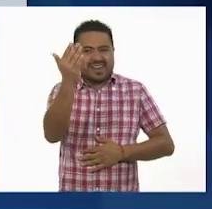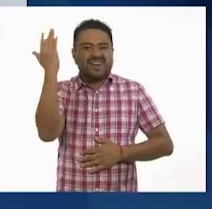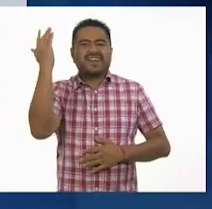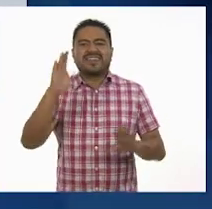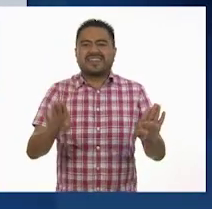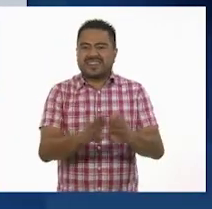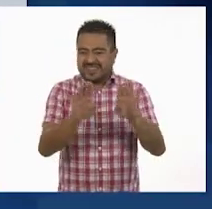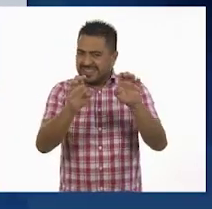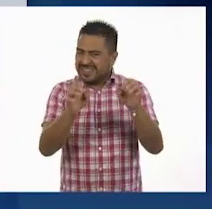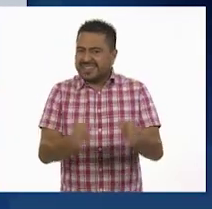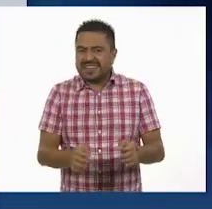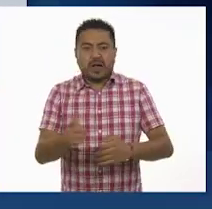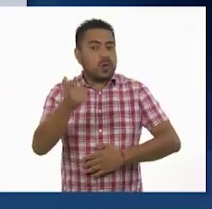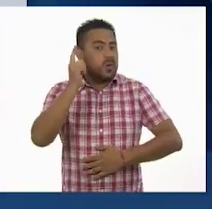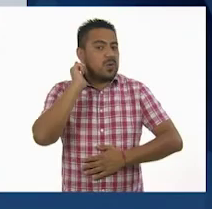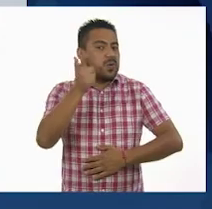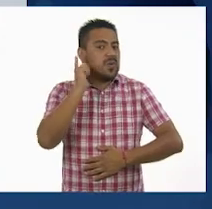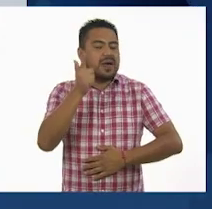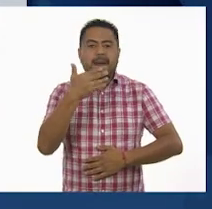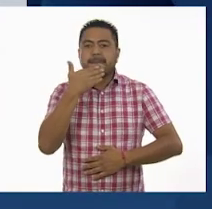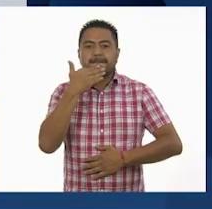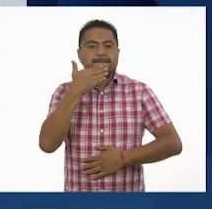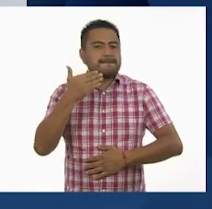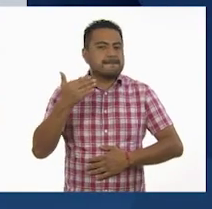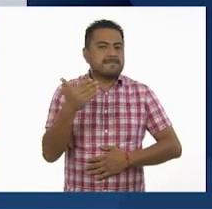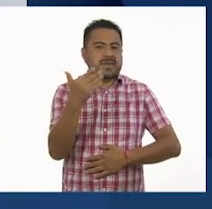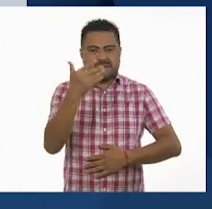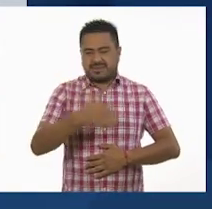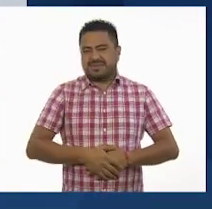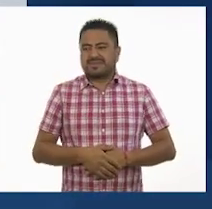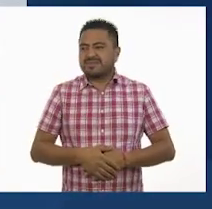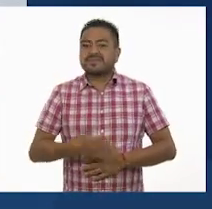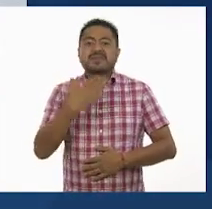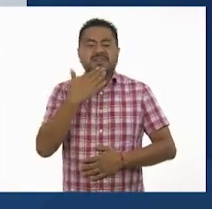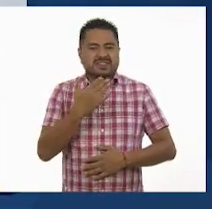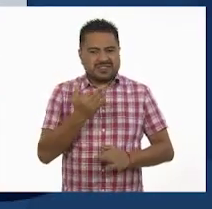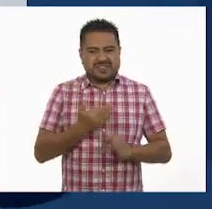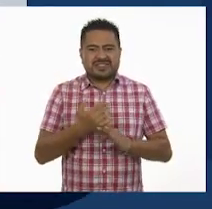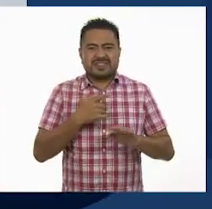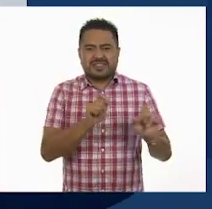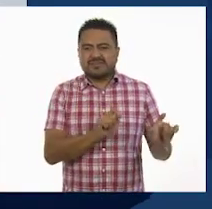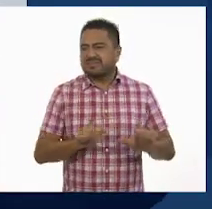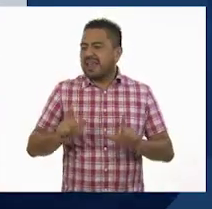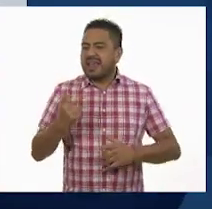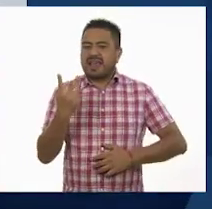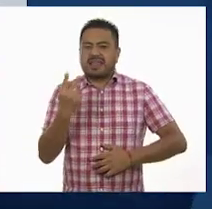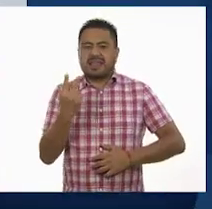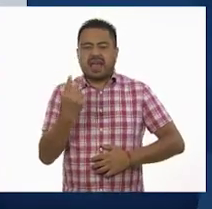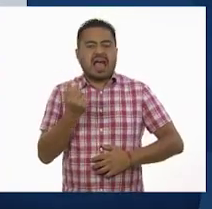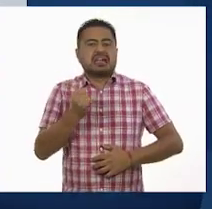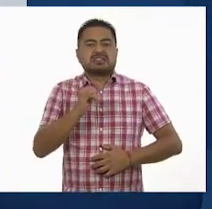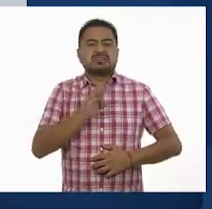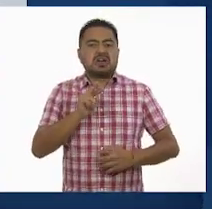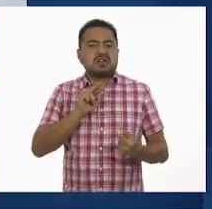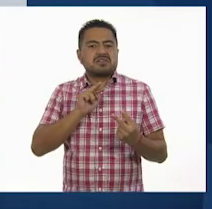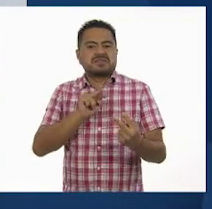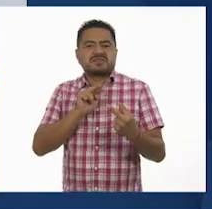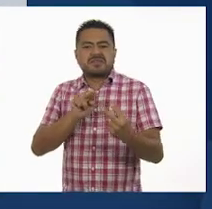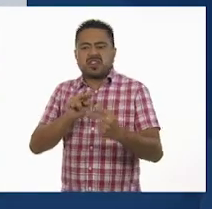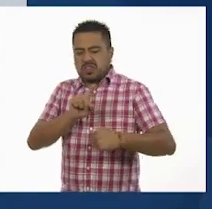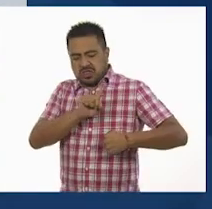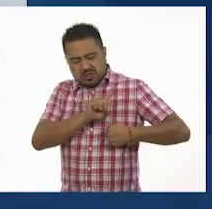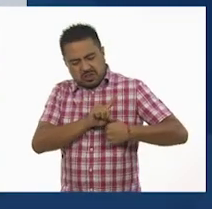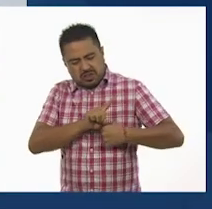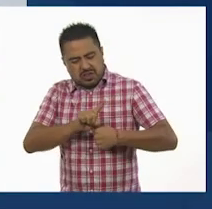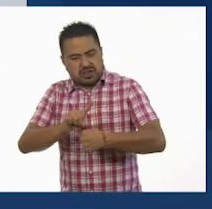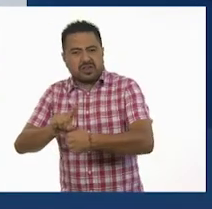¿cómo están? Espero que muy bien. Qué bueno que salgo en la tele. Así los puedo ver todos